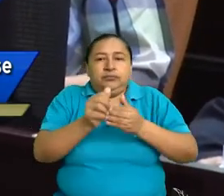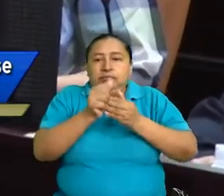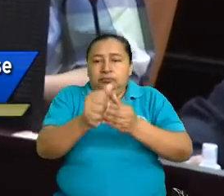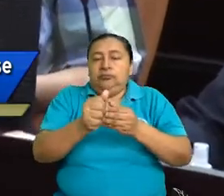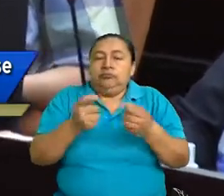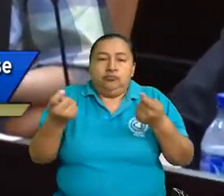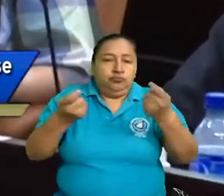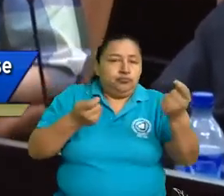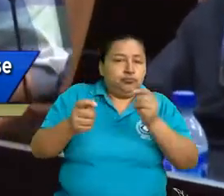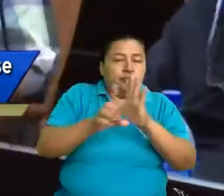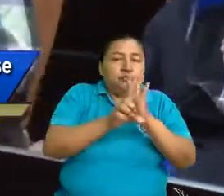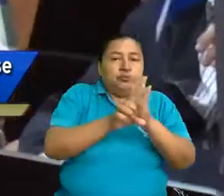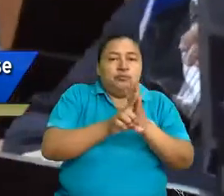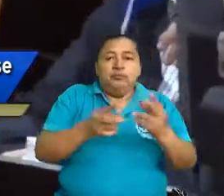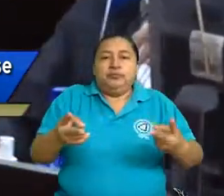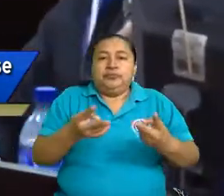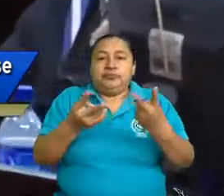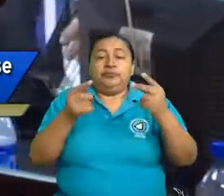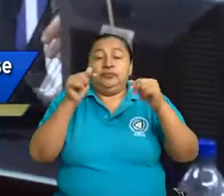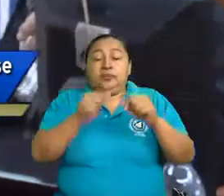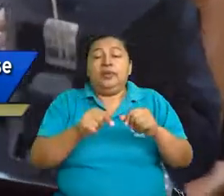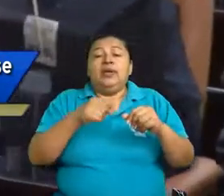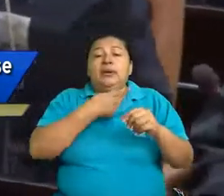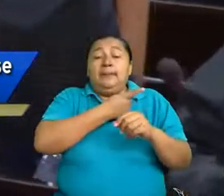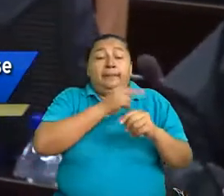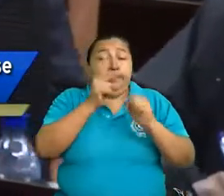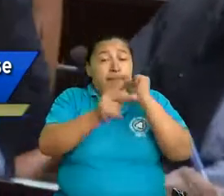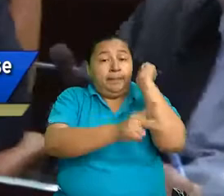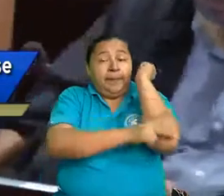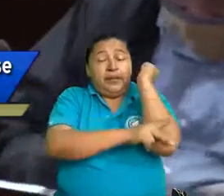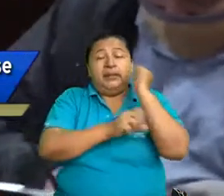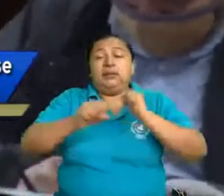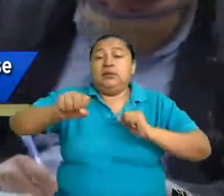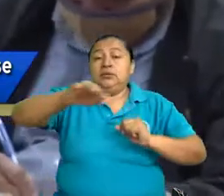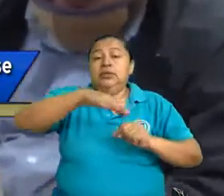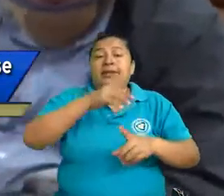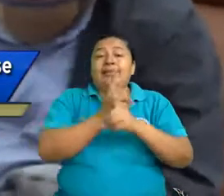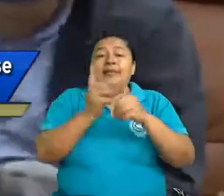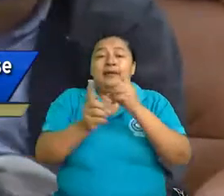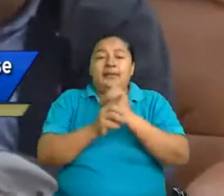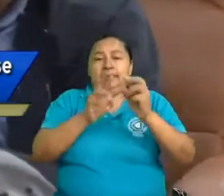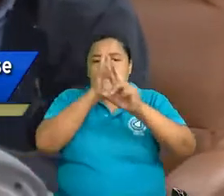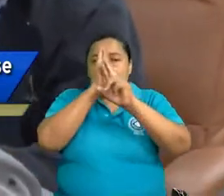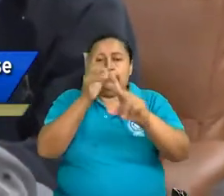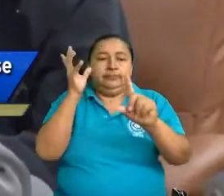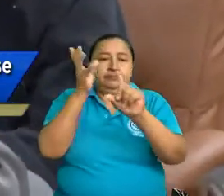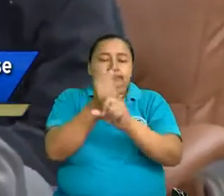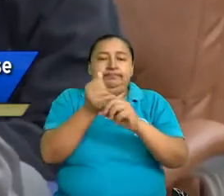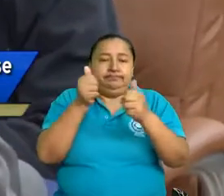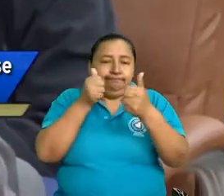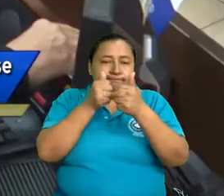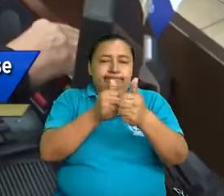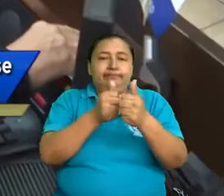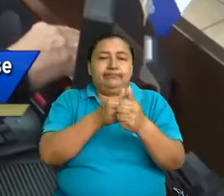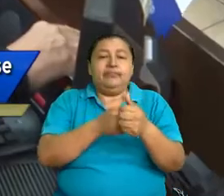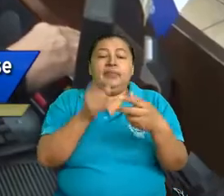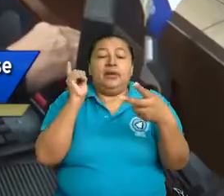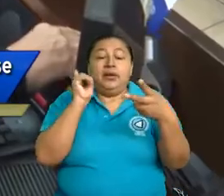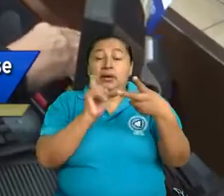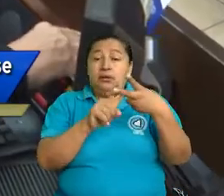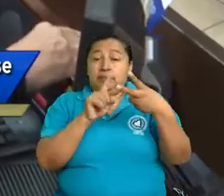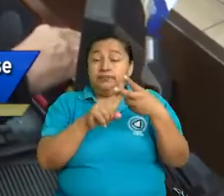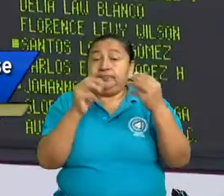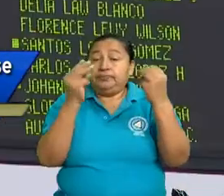ordenamiento, son aquellas que el Estado y la sociedad tienen la obligación de cumplir, de seguir. Los instrumentos